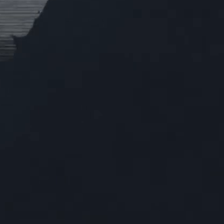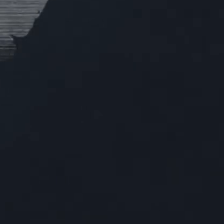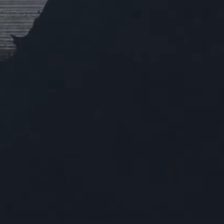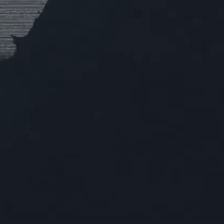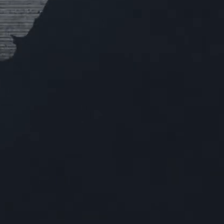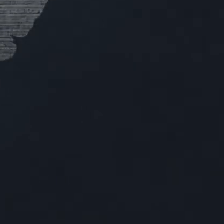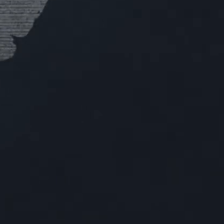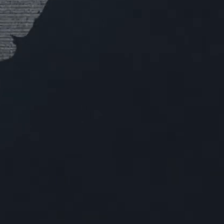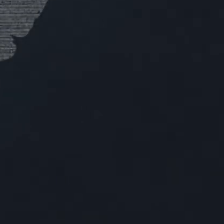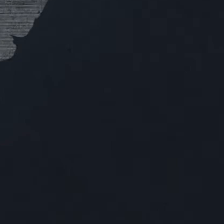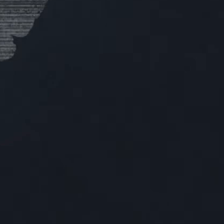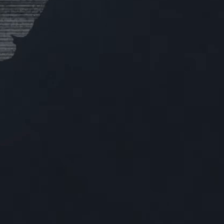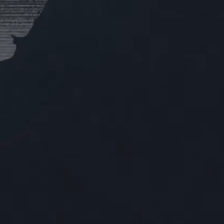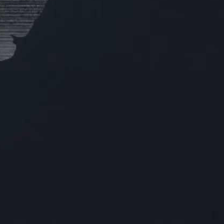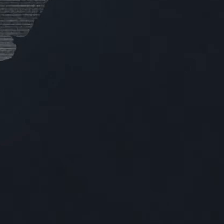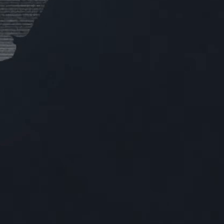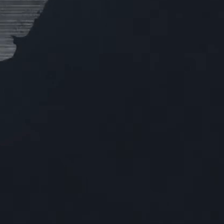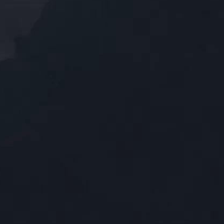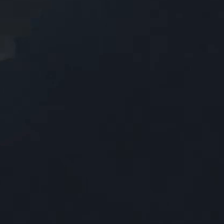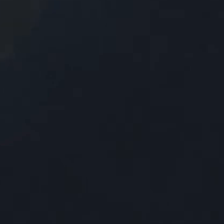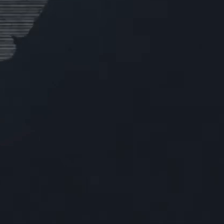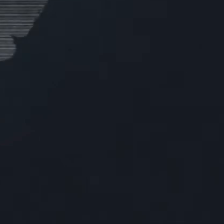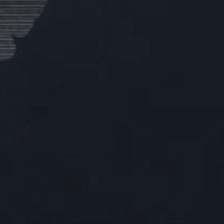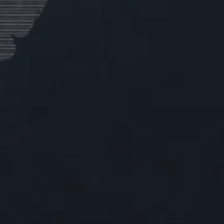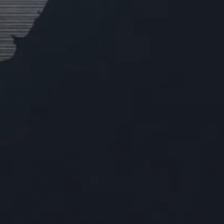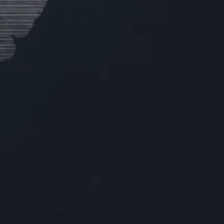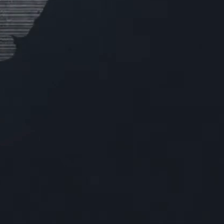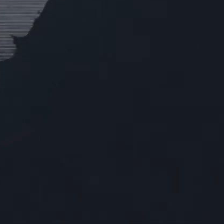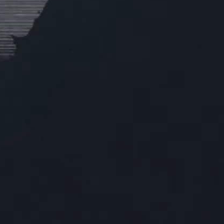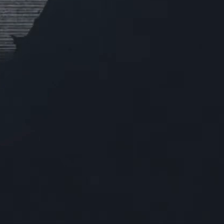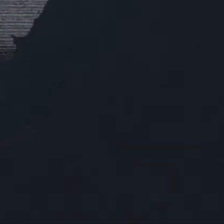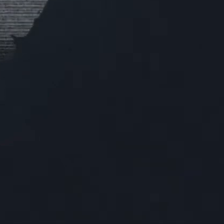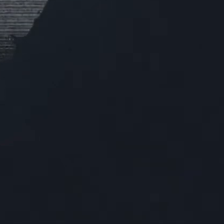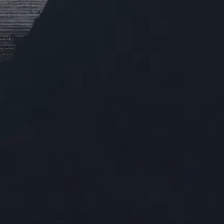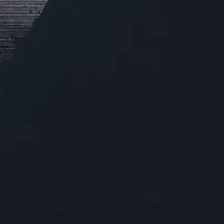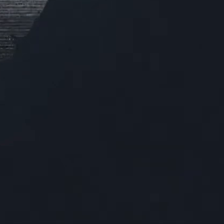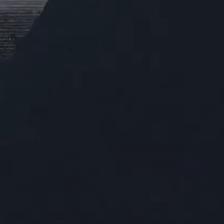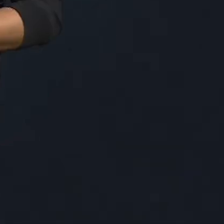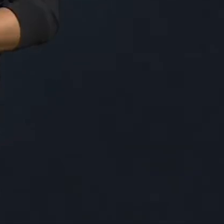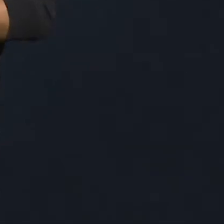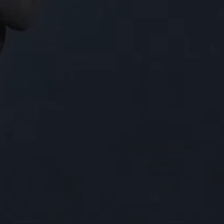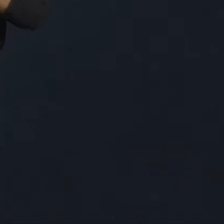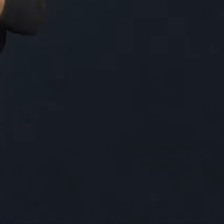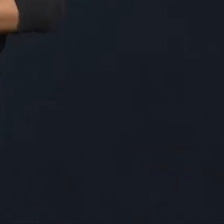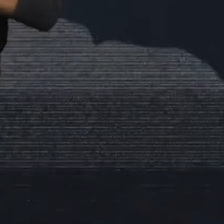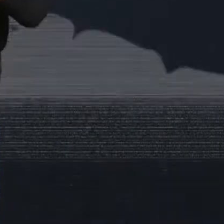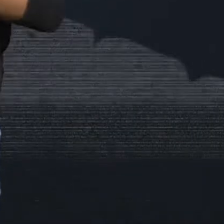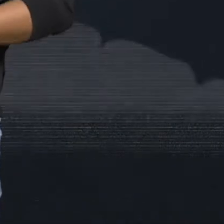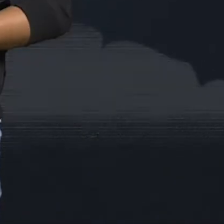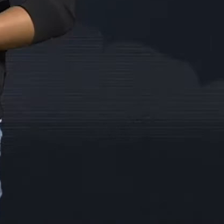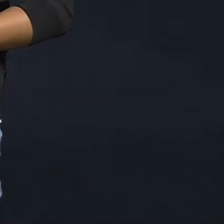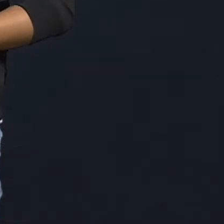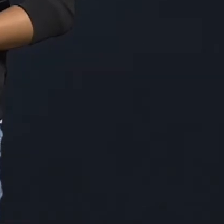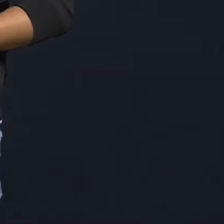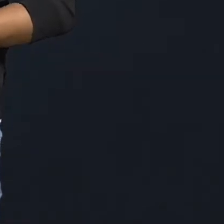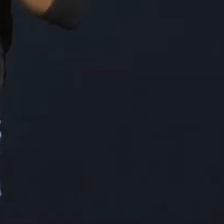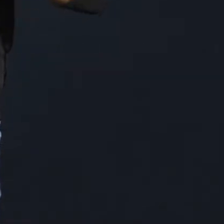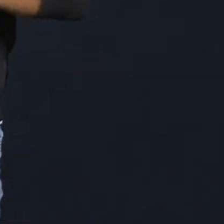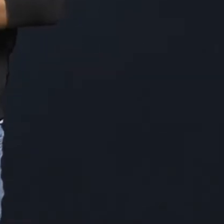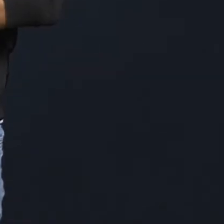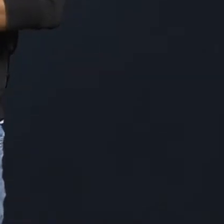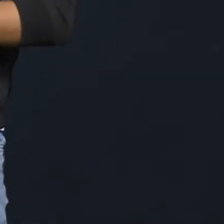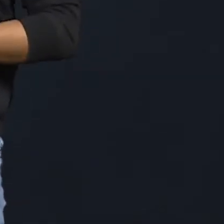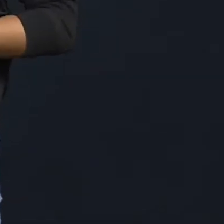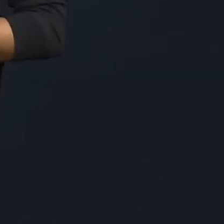donde se reconoce la labor de la televisión pública de Latinoamérica, en 2019 fue la primera